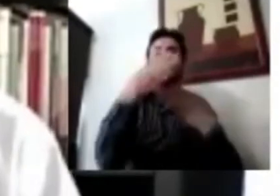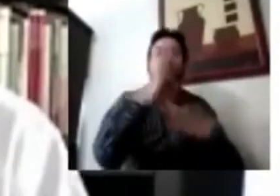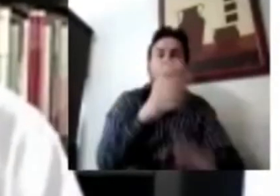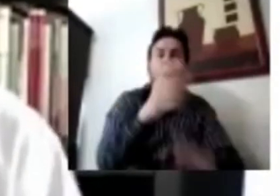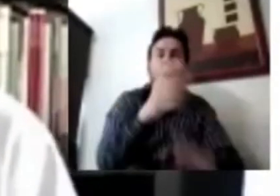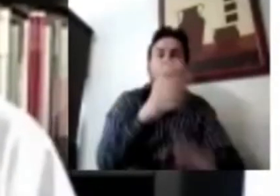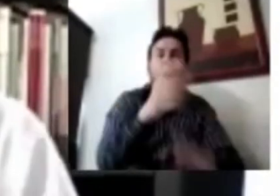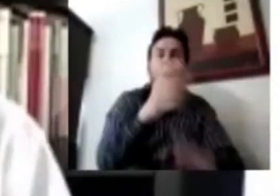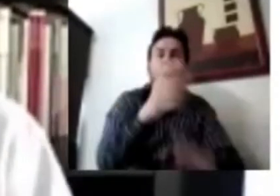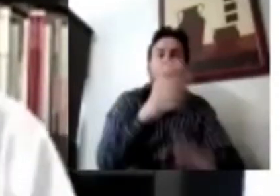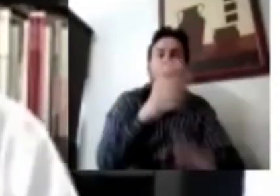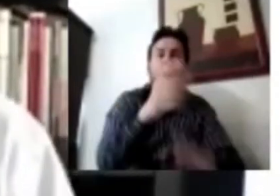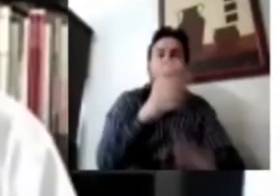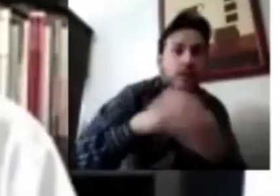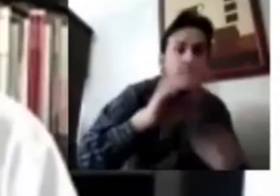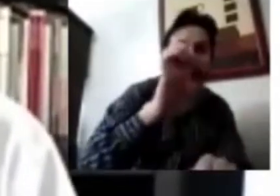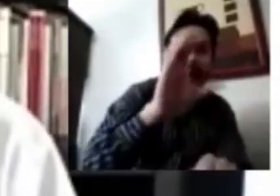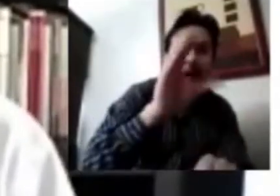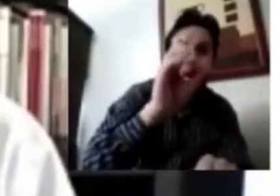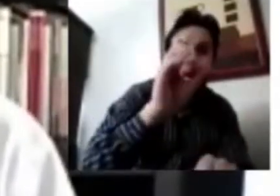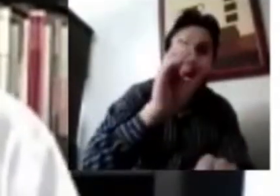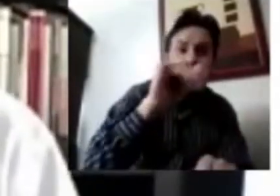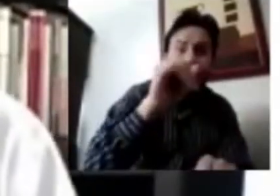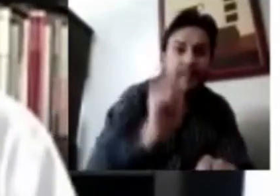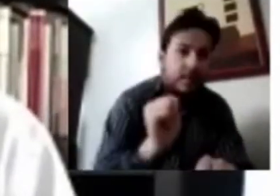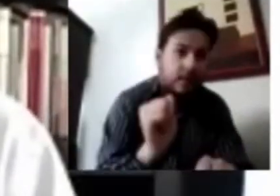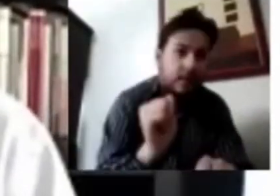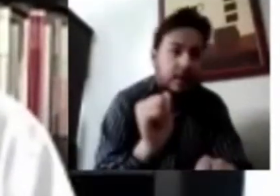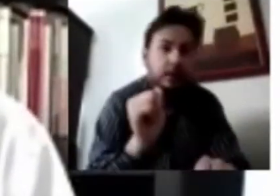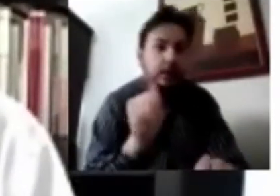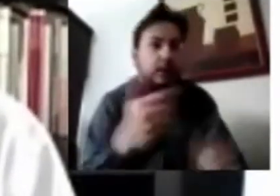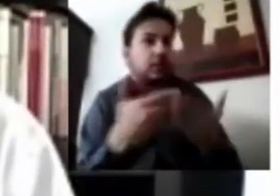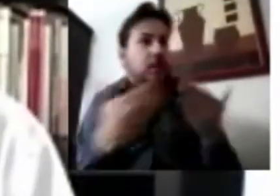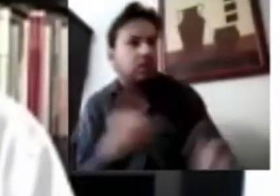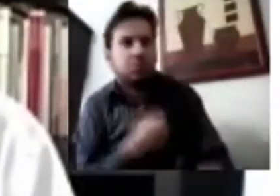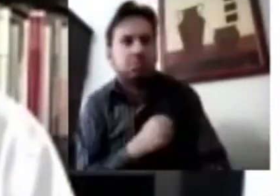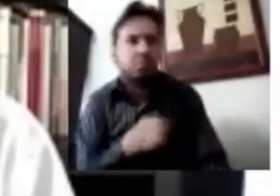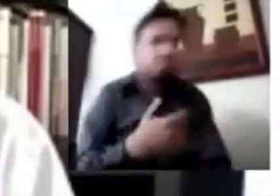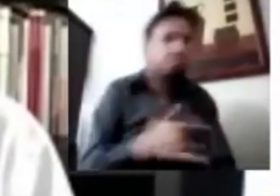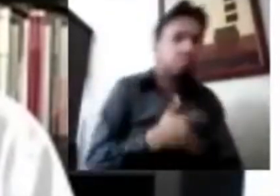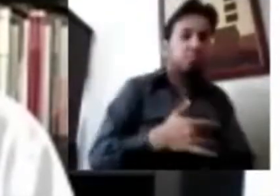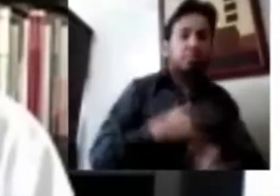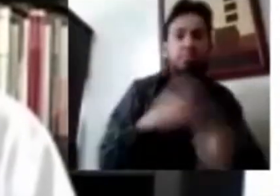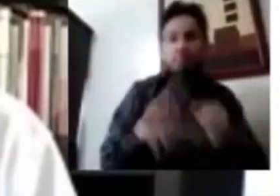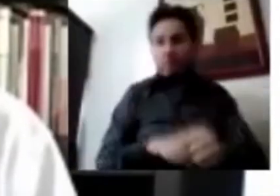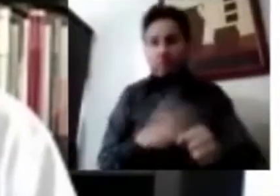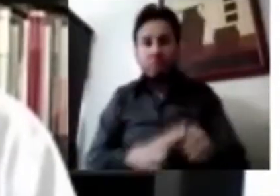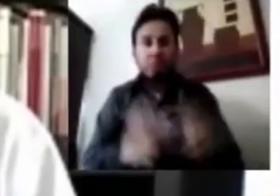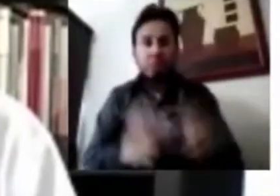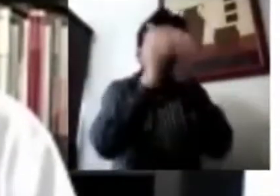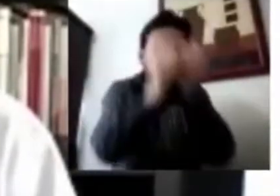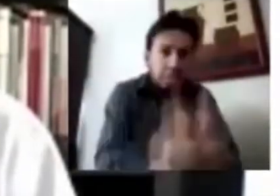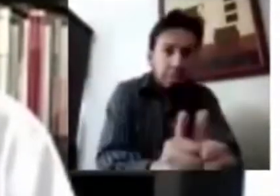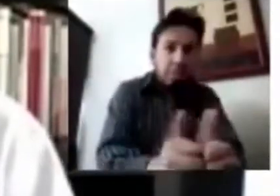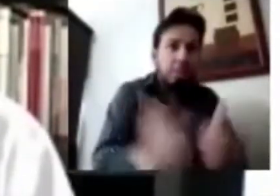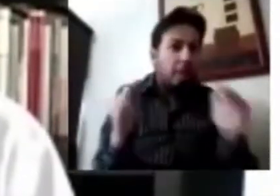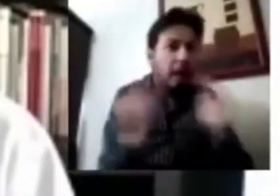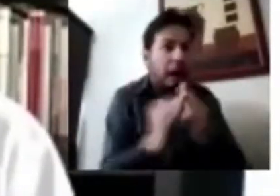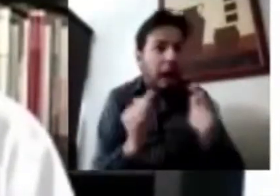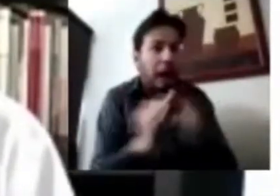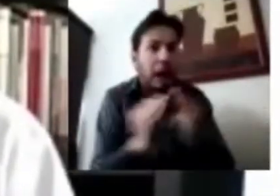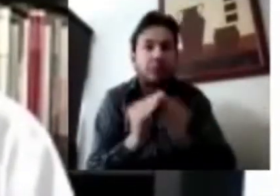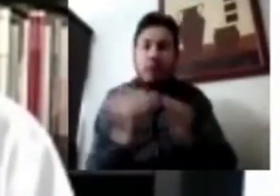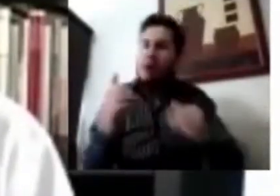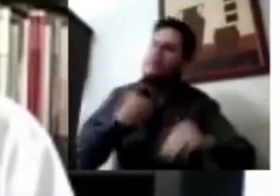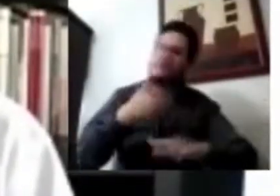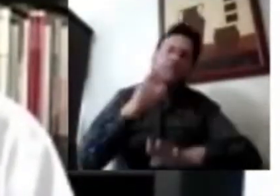a denominar una incertidumbre solidaria, porque el acato al confinamiento ha sido mayoritario, ha